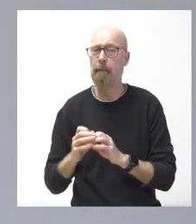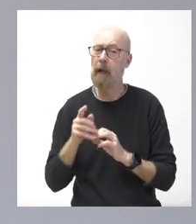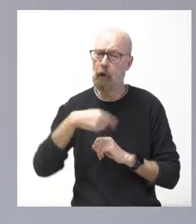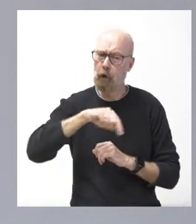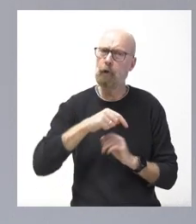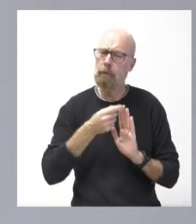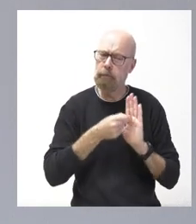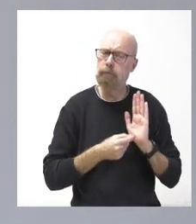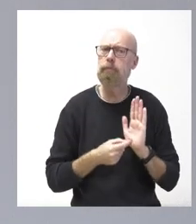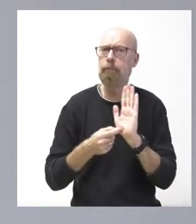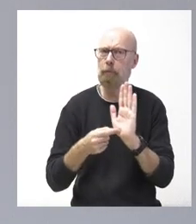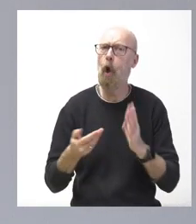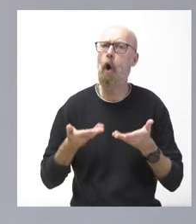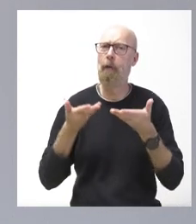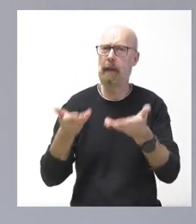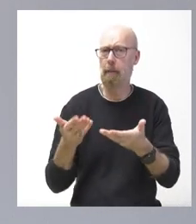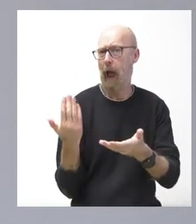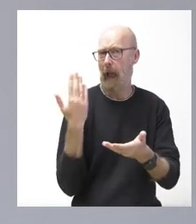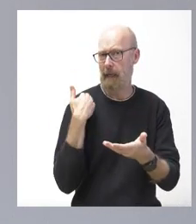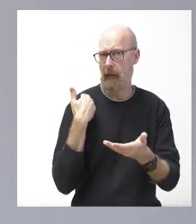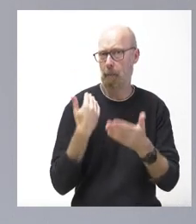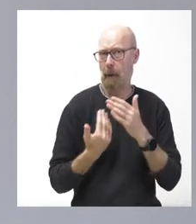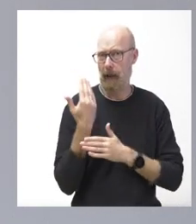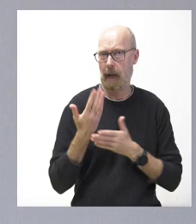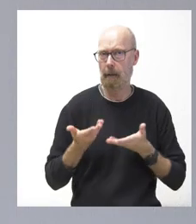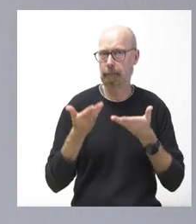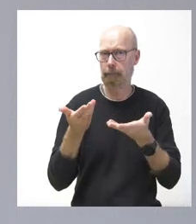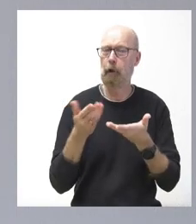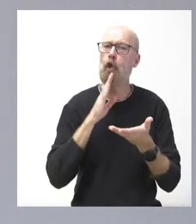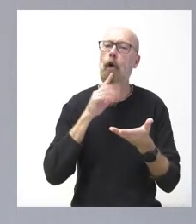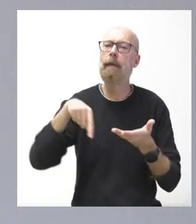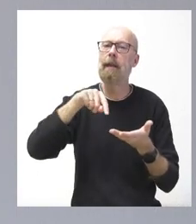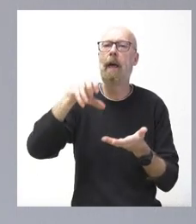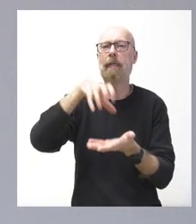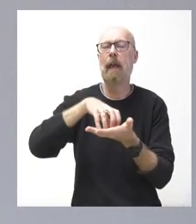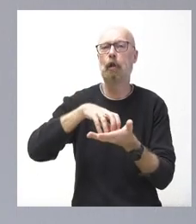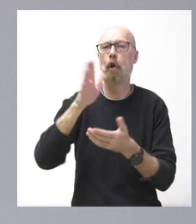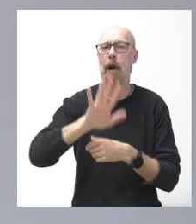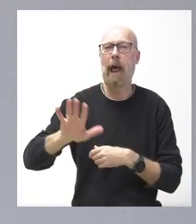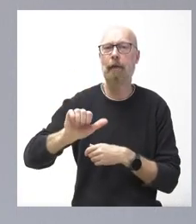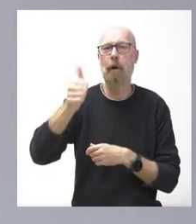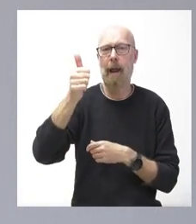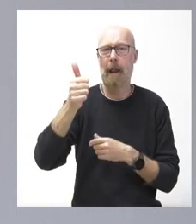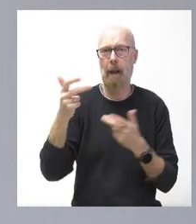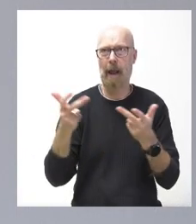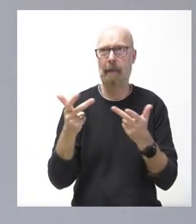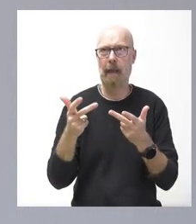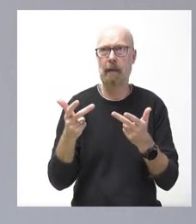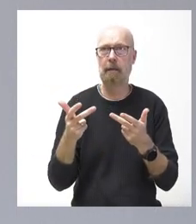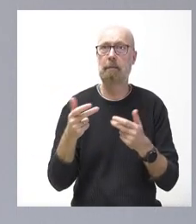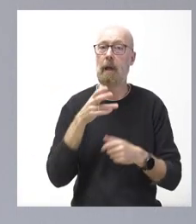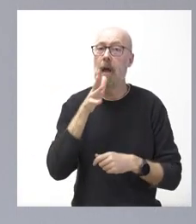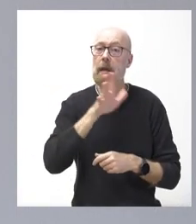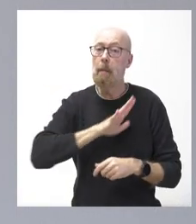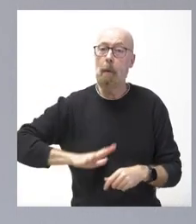hemos hecho, repito, en el día de ayer, en la mañana, al Centro Nacional de Emergencias y que, de momento, no tenemos